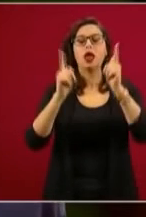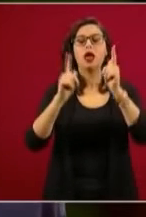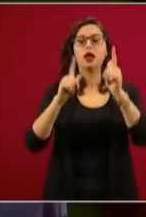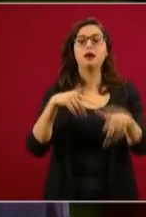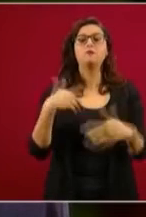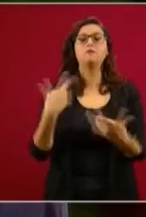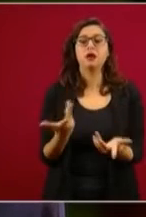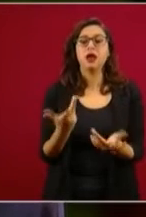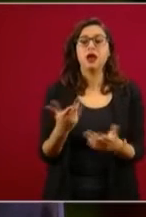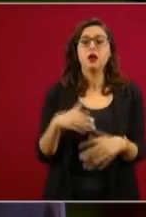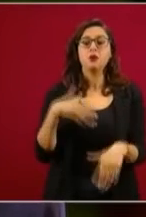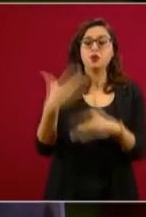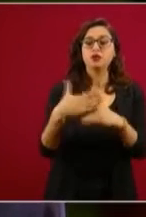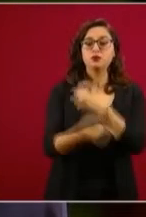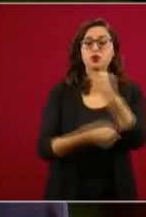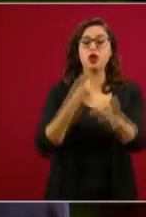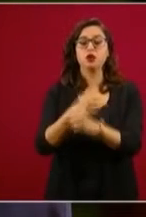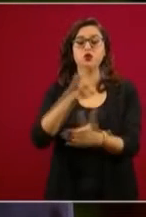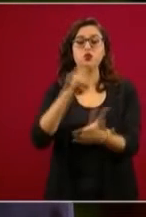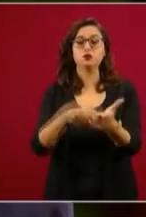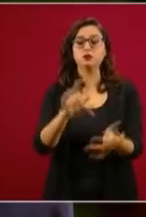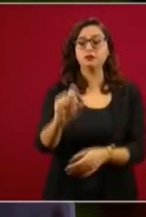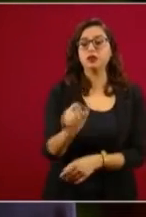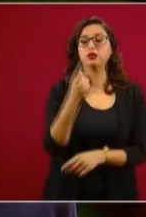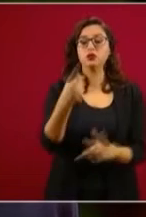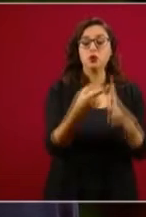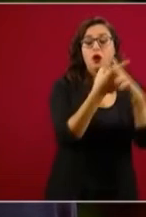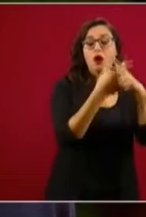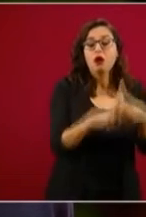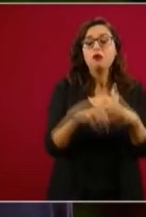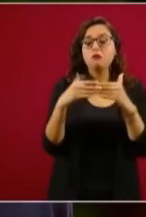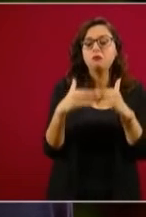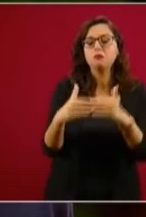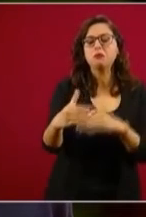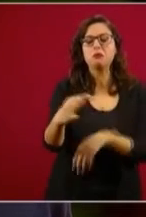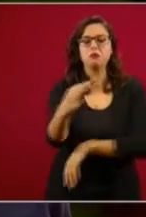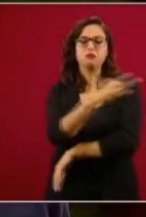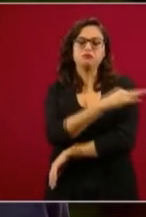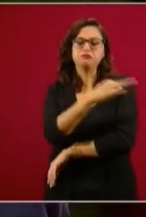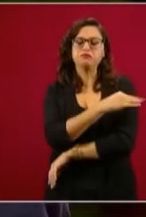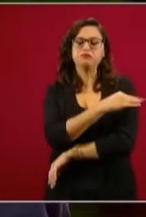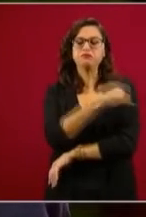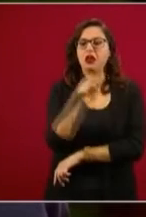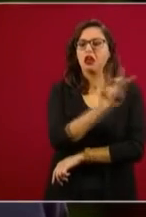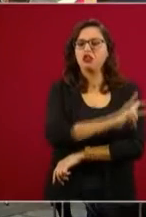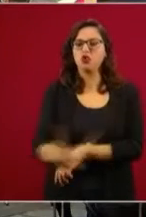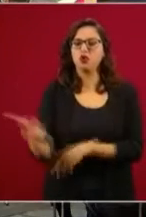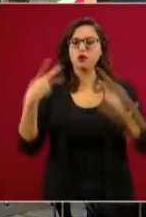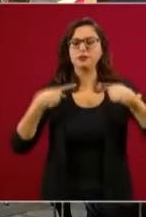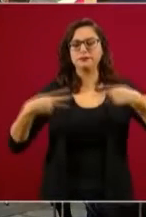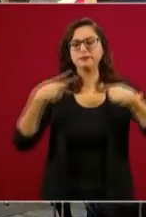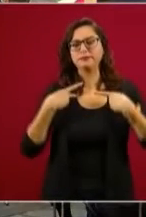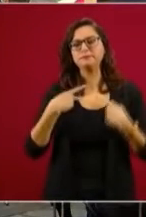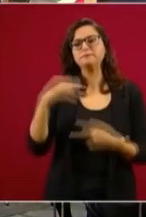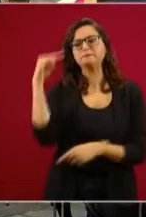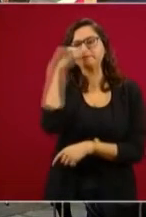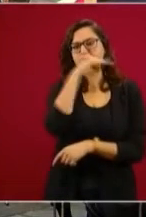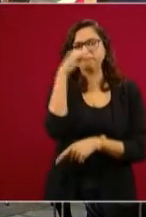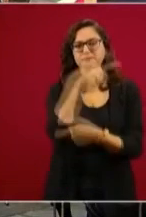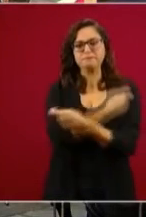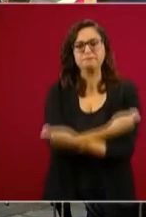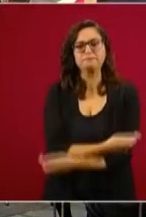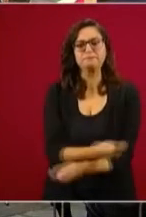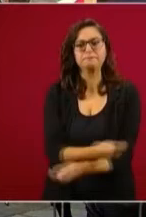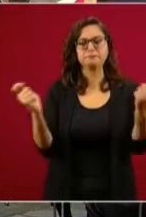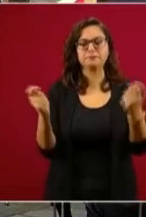terrenos en donde no deberían de existir. Yo creo, volvemos a lo mismo, podemos caer en el